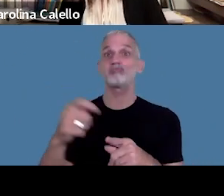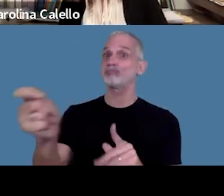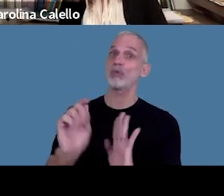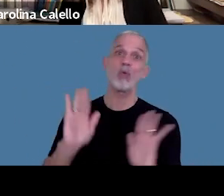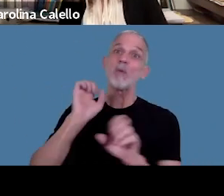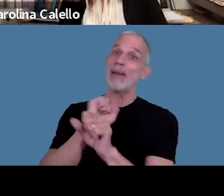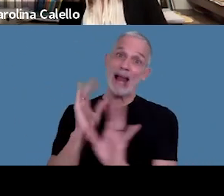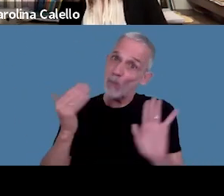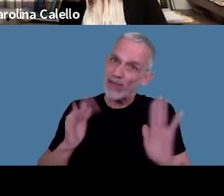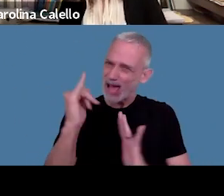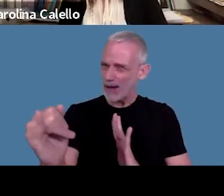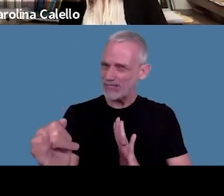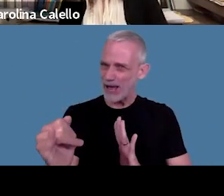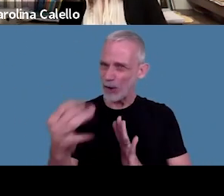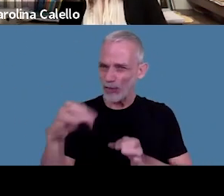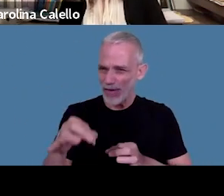esto